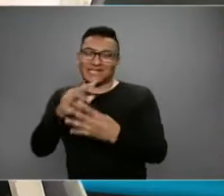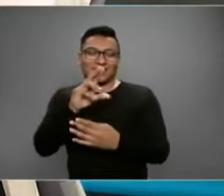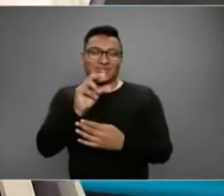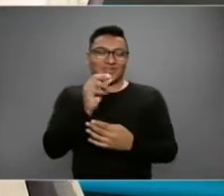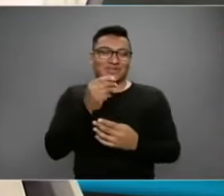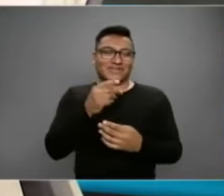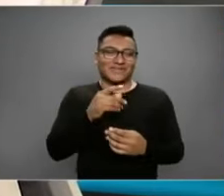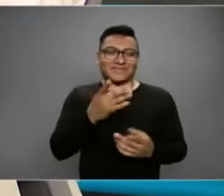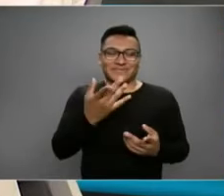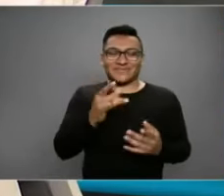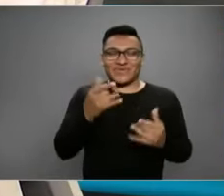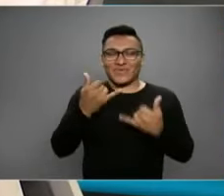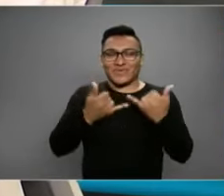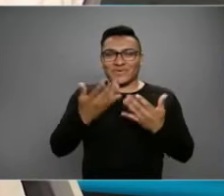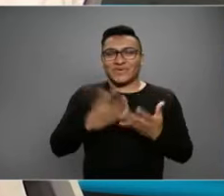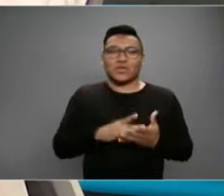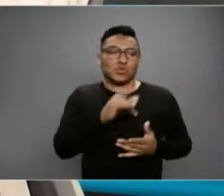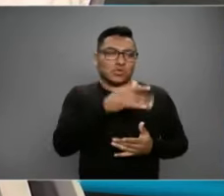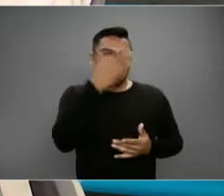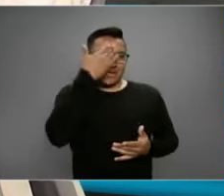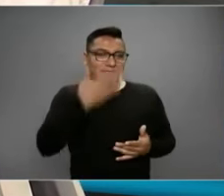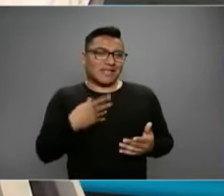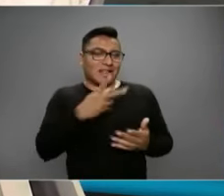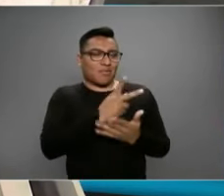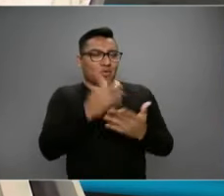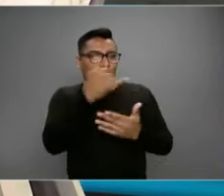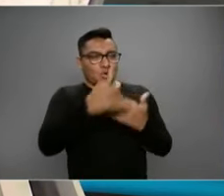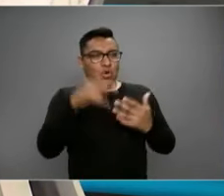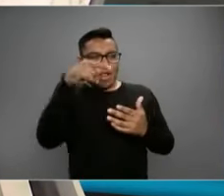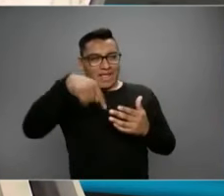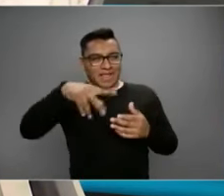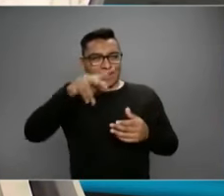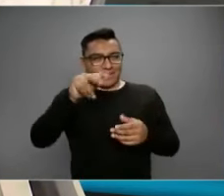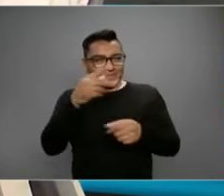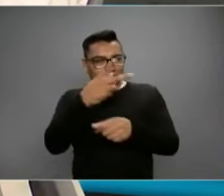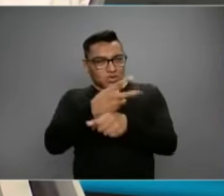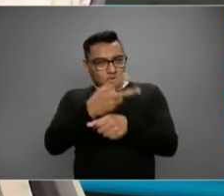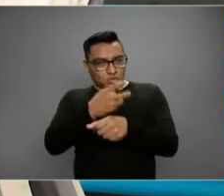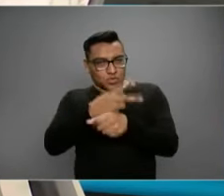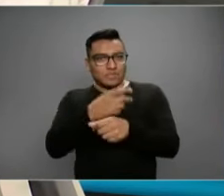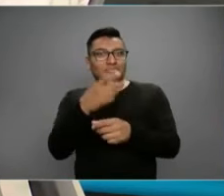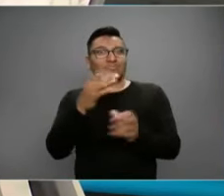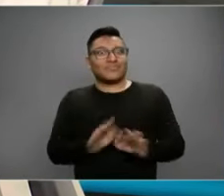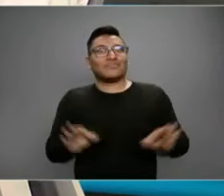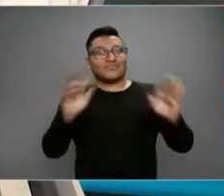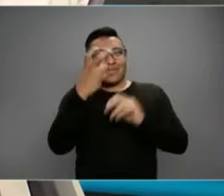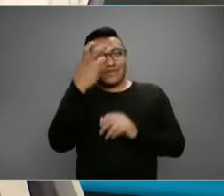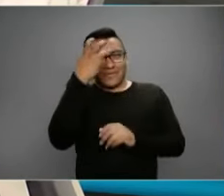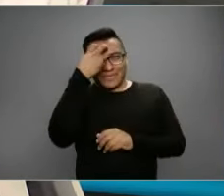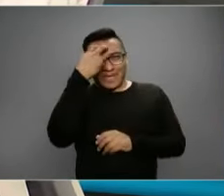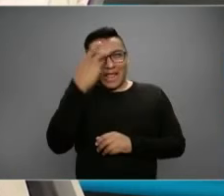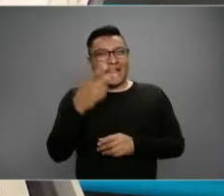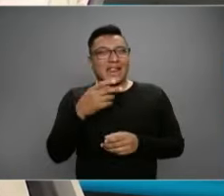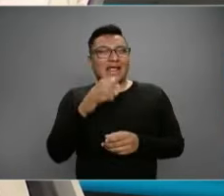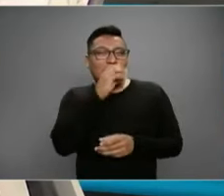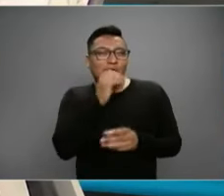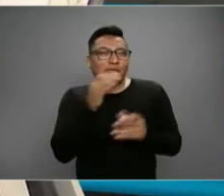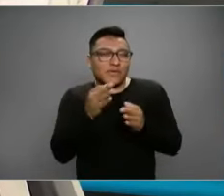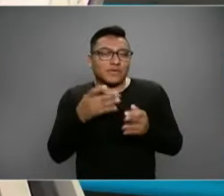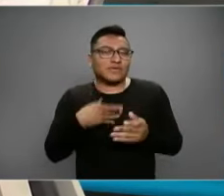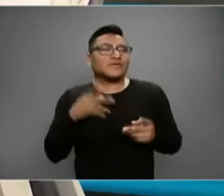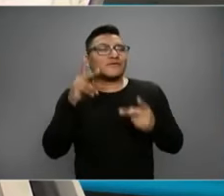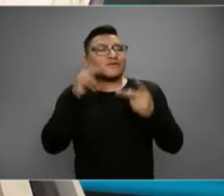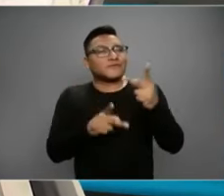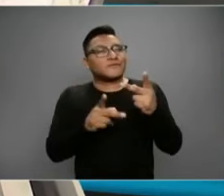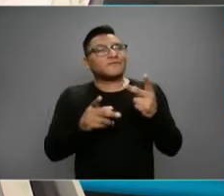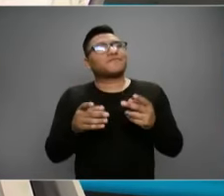aquí en la octava tenemos un protocolo, ya lo viste tú, que cuando entras te miden la temperatura para evitar cualquier... Vamos a un corte y por